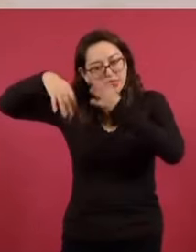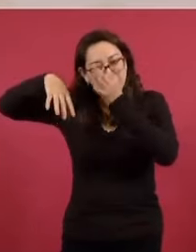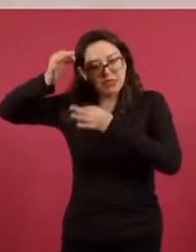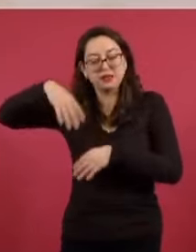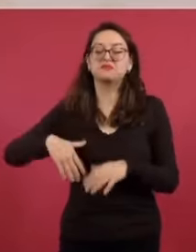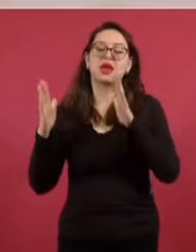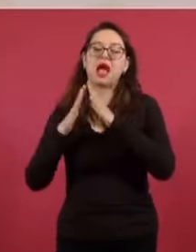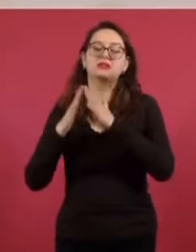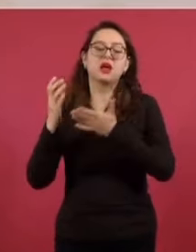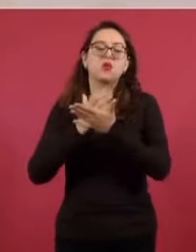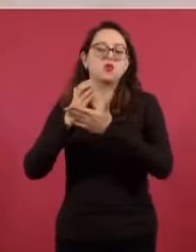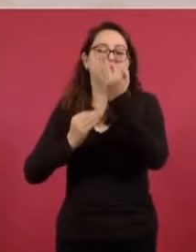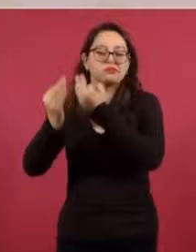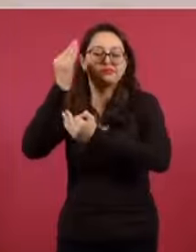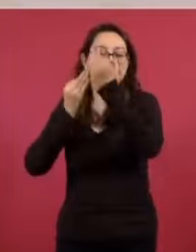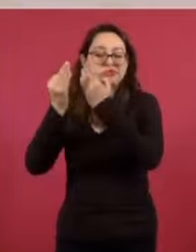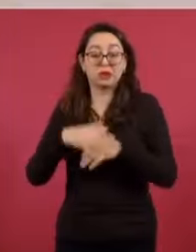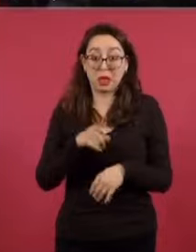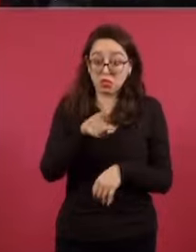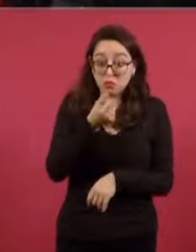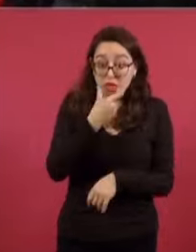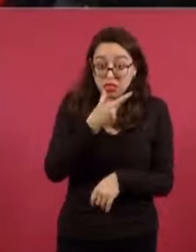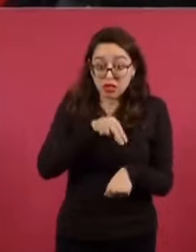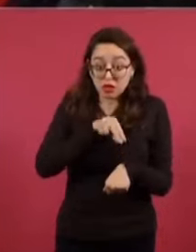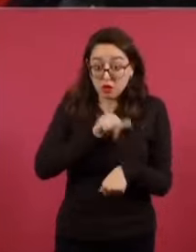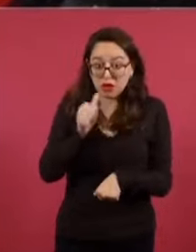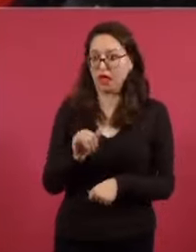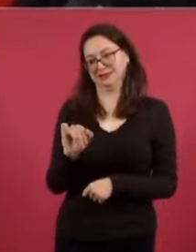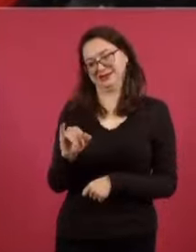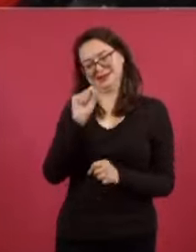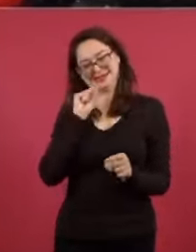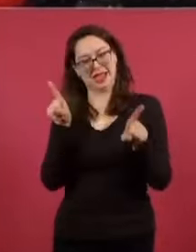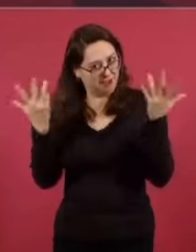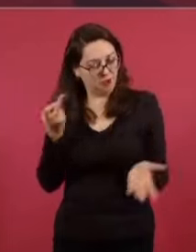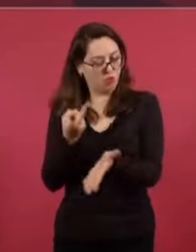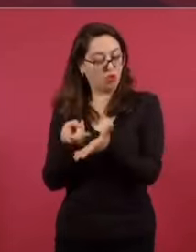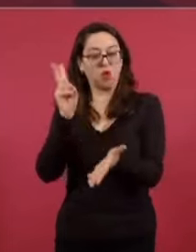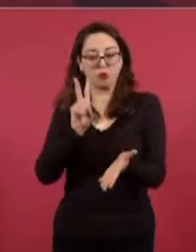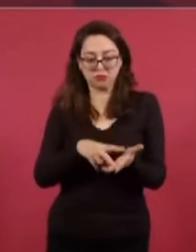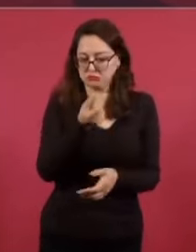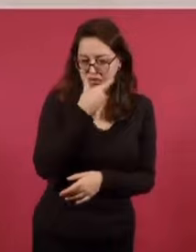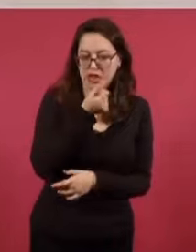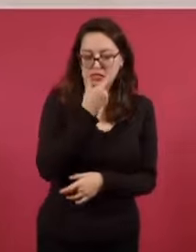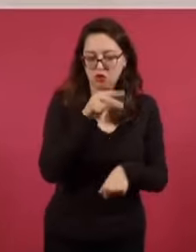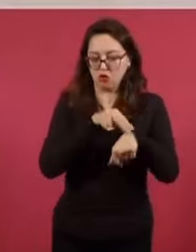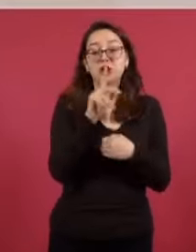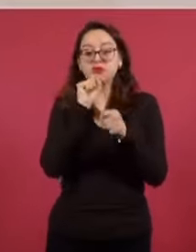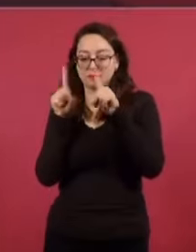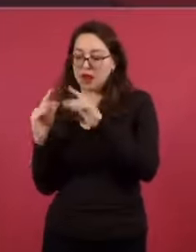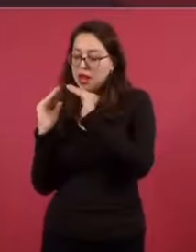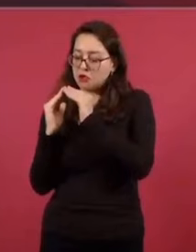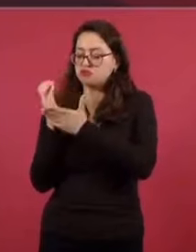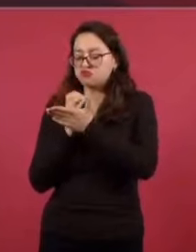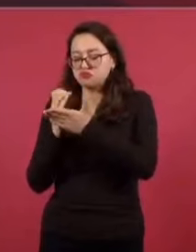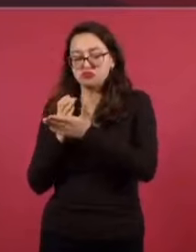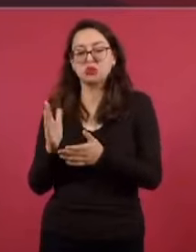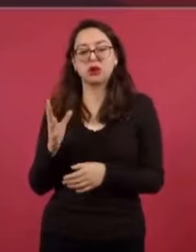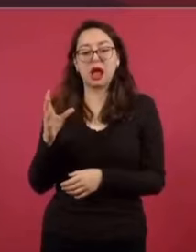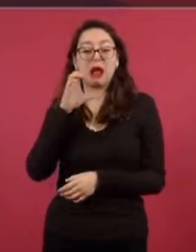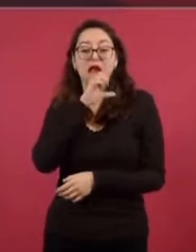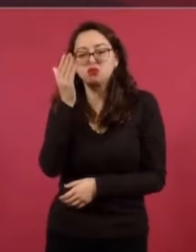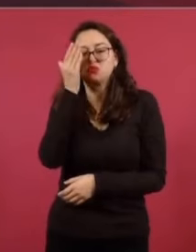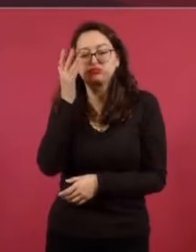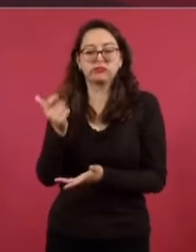remedios caseros. ¿No se trató con algún médico? Sí, sí, desde luego, sí. Pero ayuda mucho el que se ponga unos bañitos